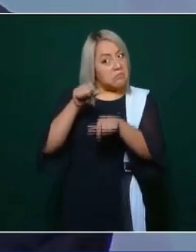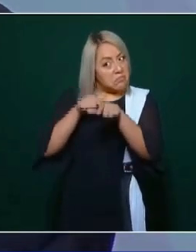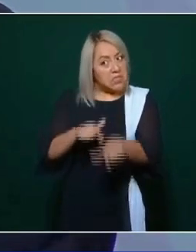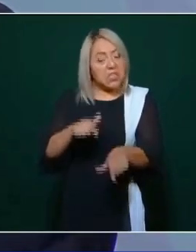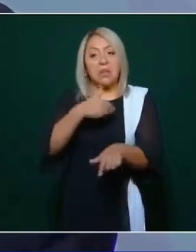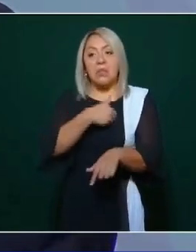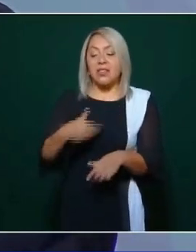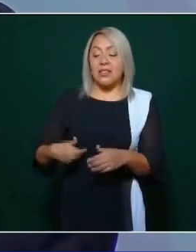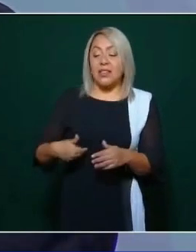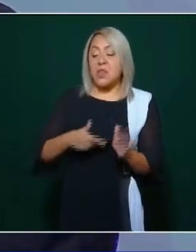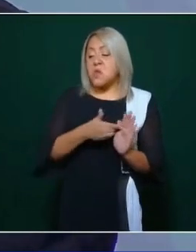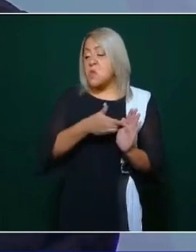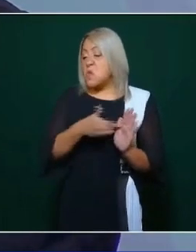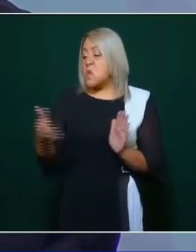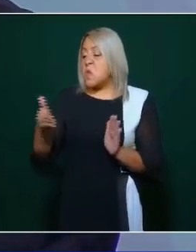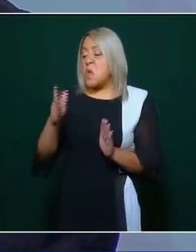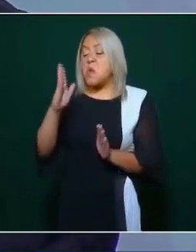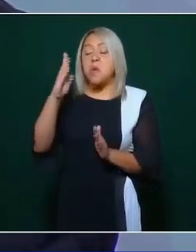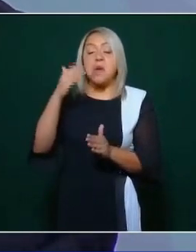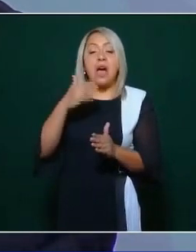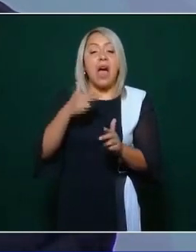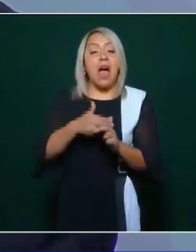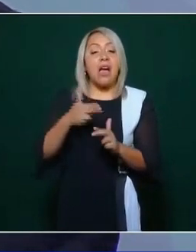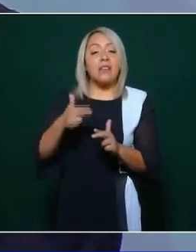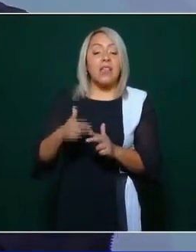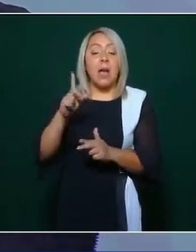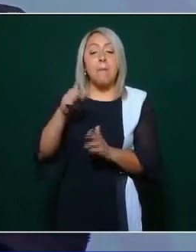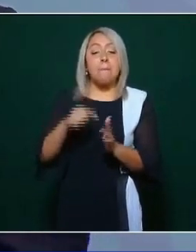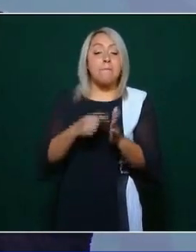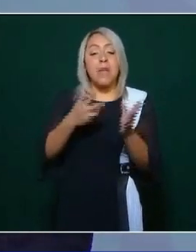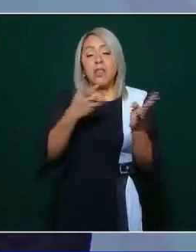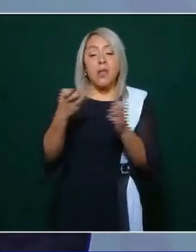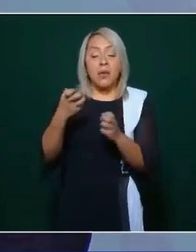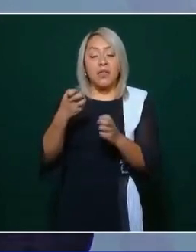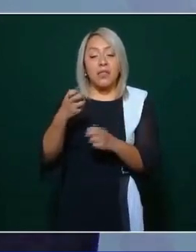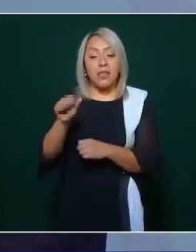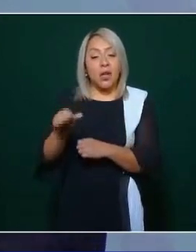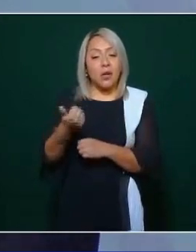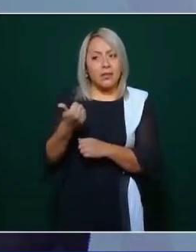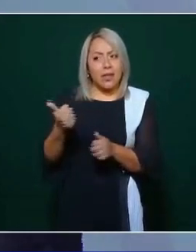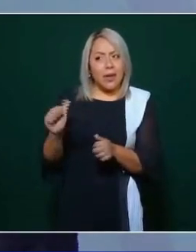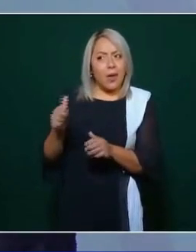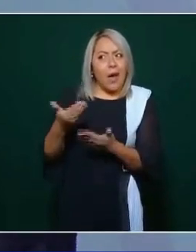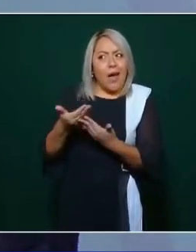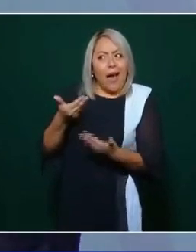hasta mil novecientos once el que llegó con la no reelección